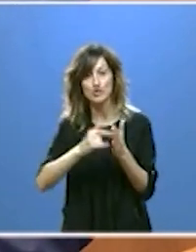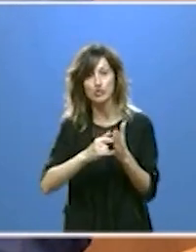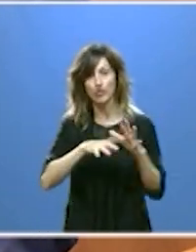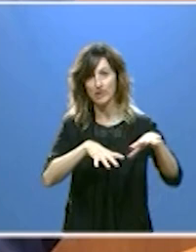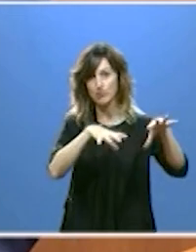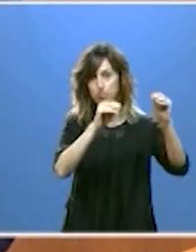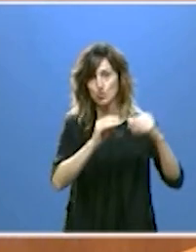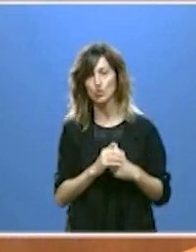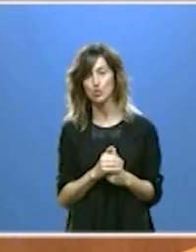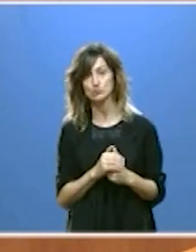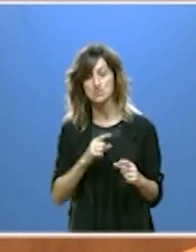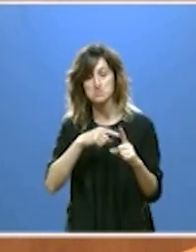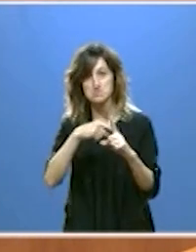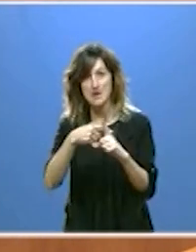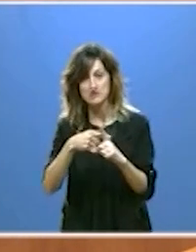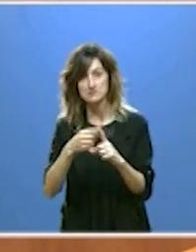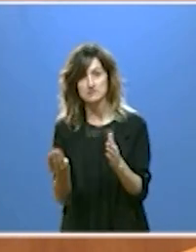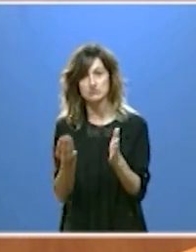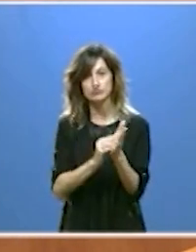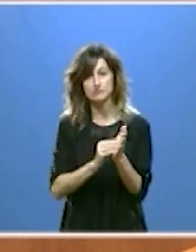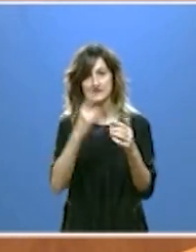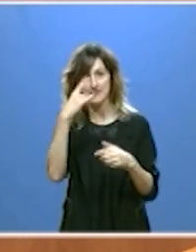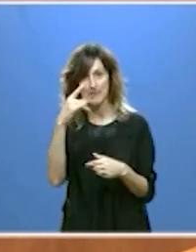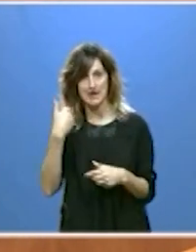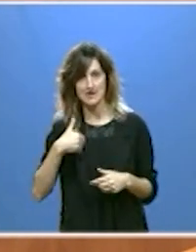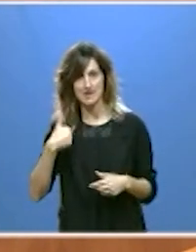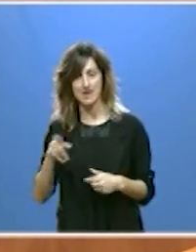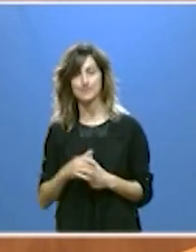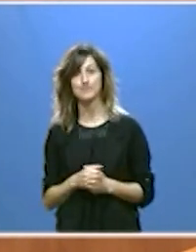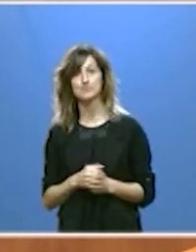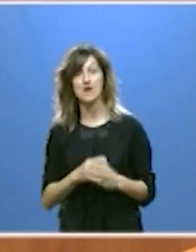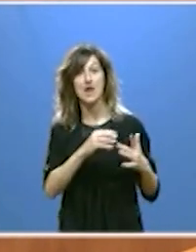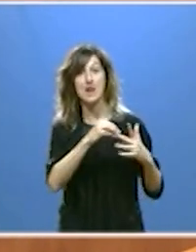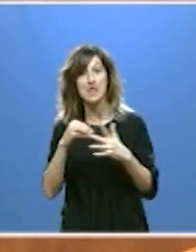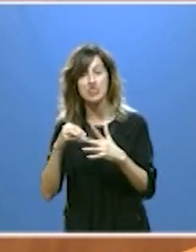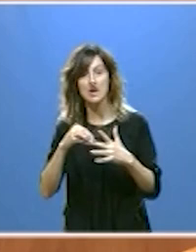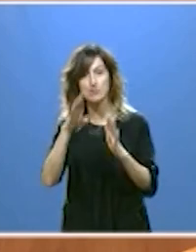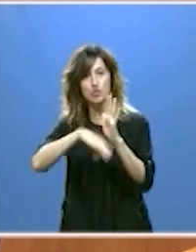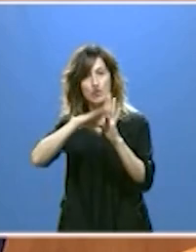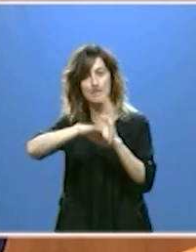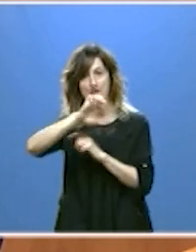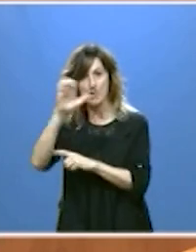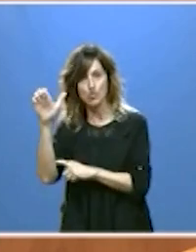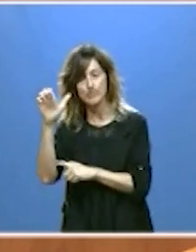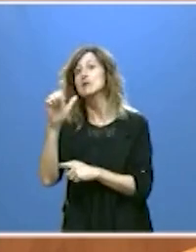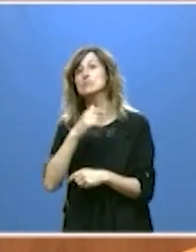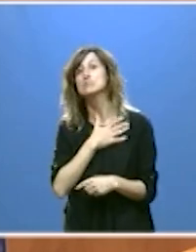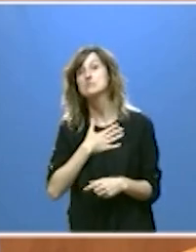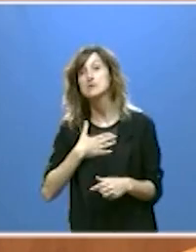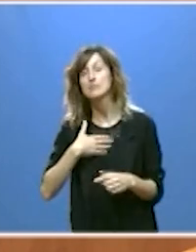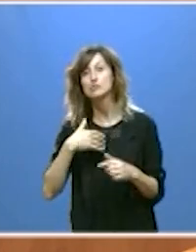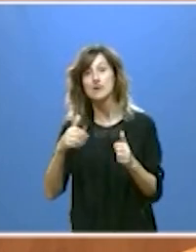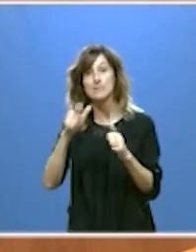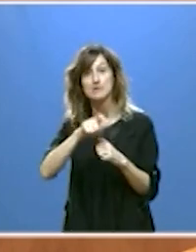que se sumarán al existente en Salamanca. Estamos liderando programas europeos para llevar a las personas